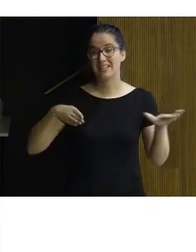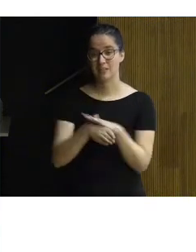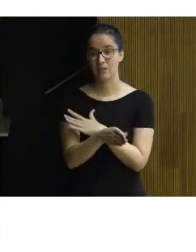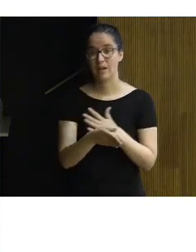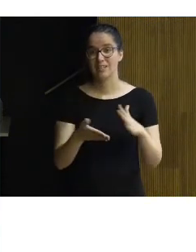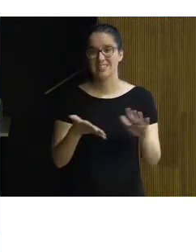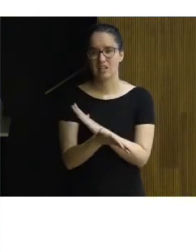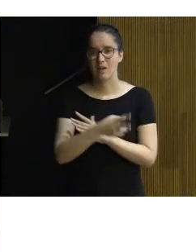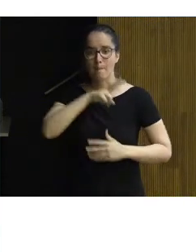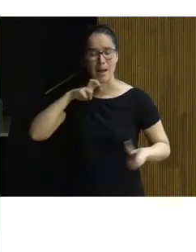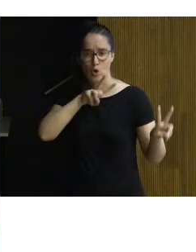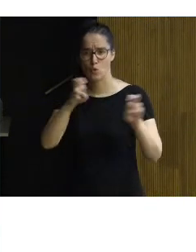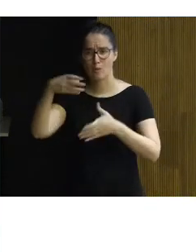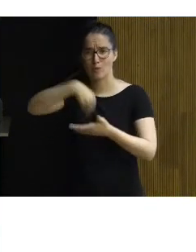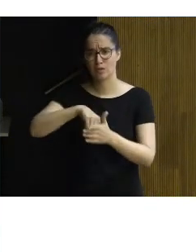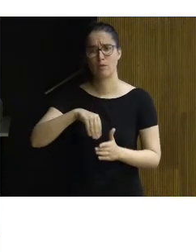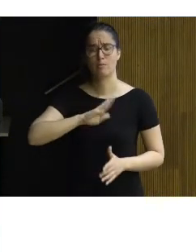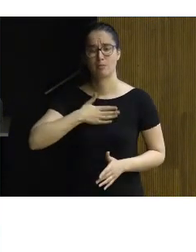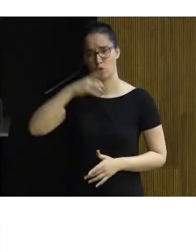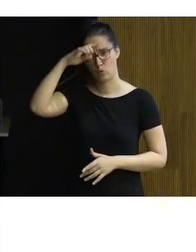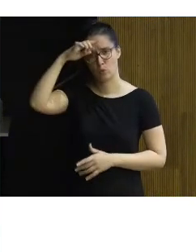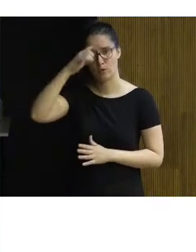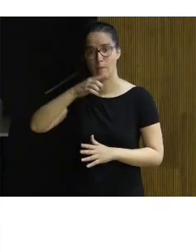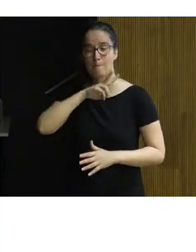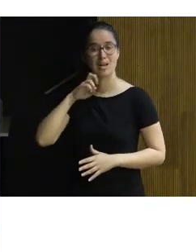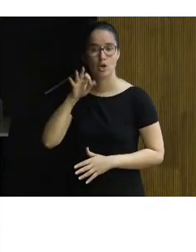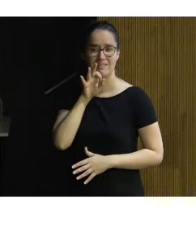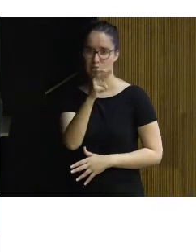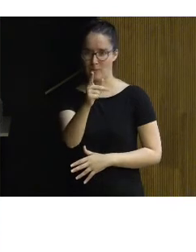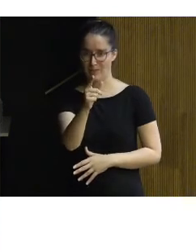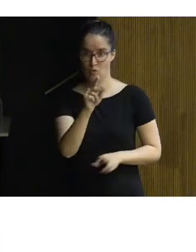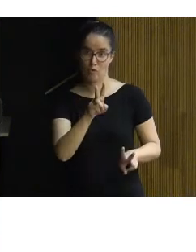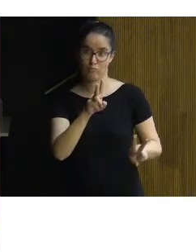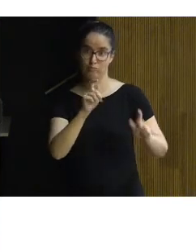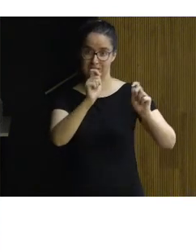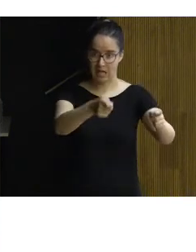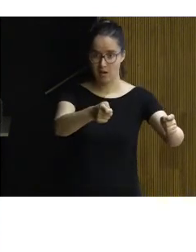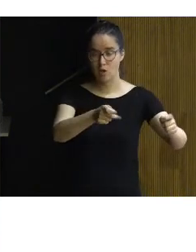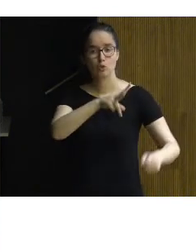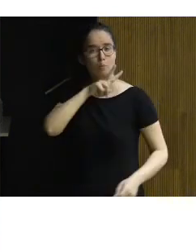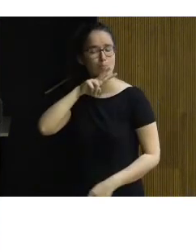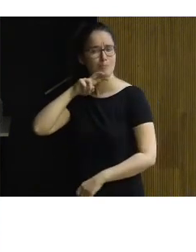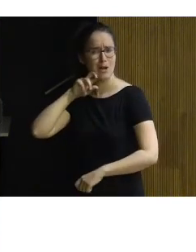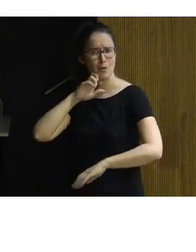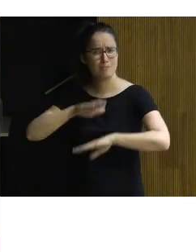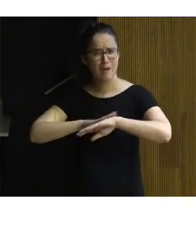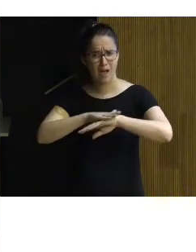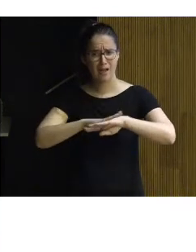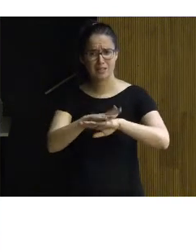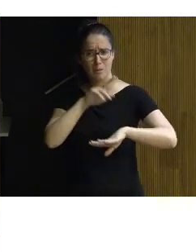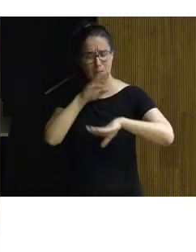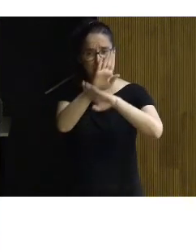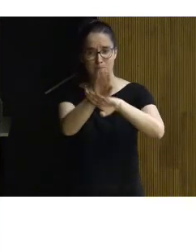un nuevo valor del patrimonio cultural, vamos a llamarlo el valor del siglo XXI y que es un valor clave para preservar, para